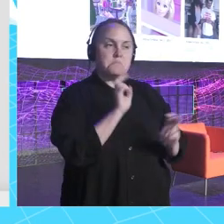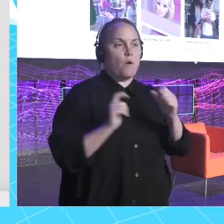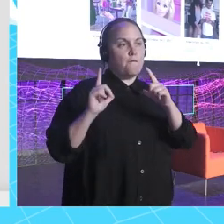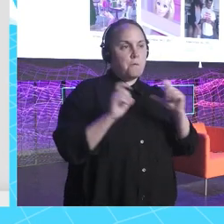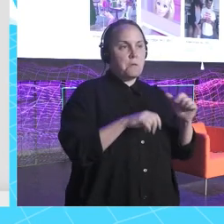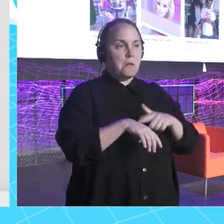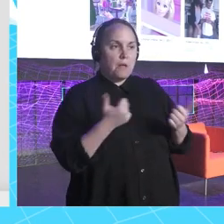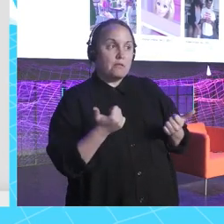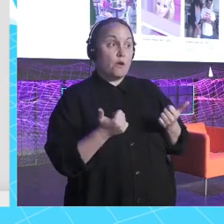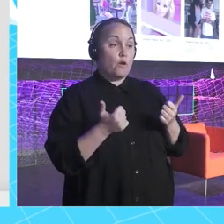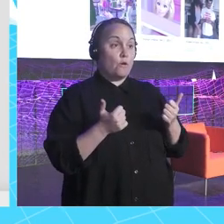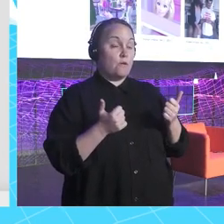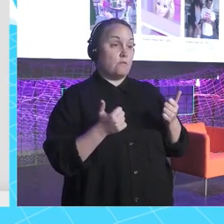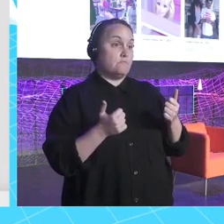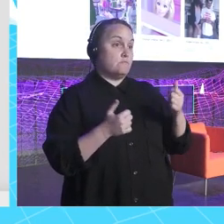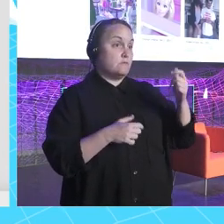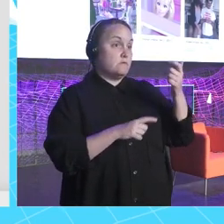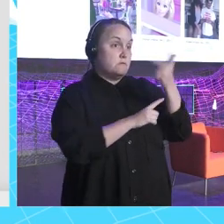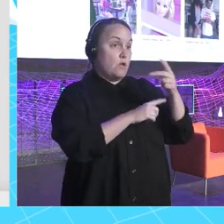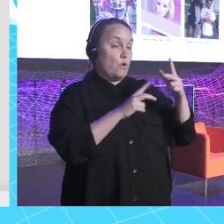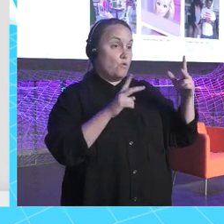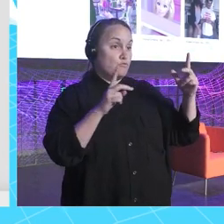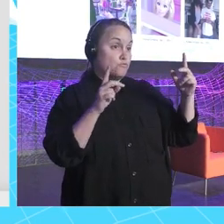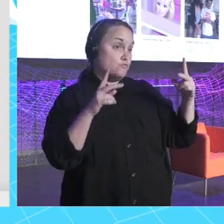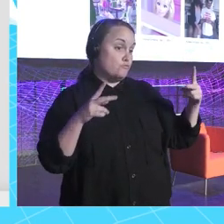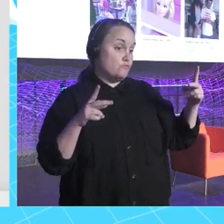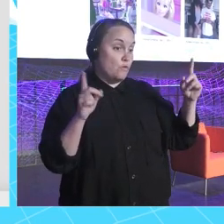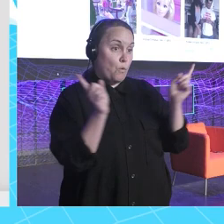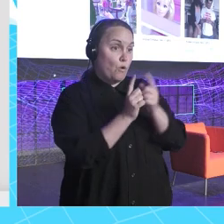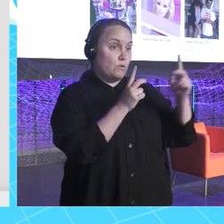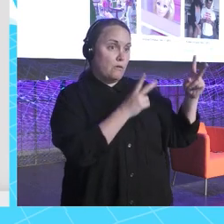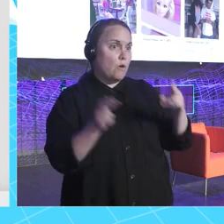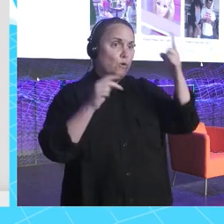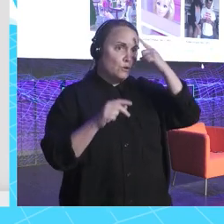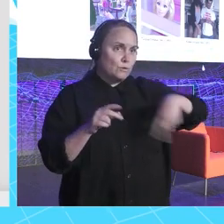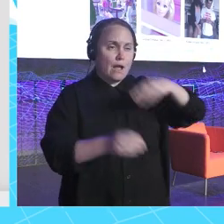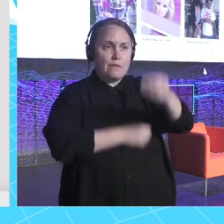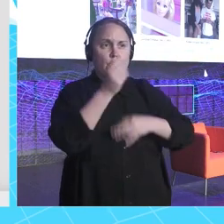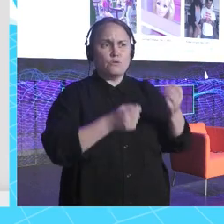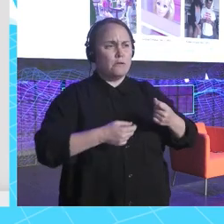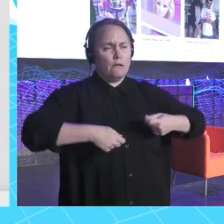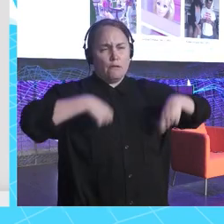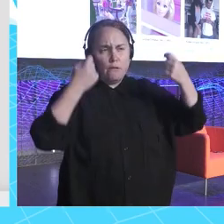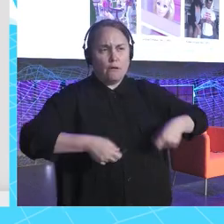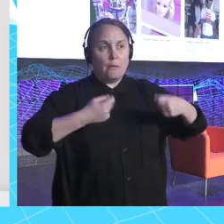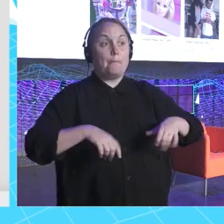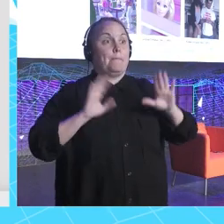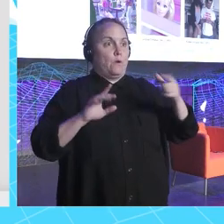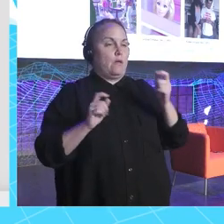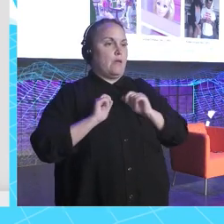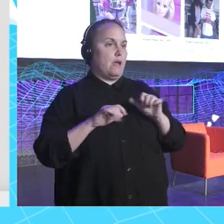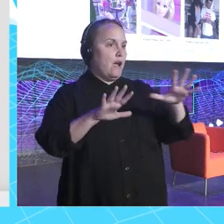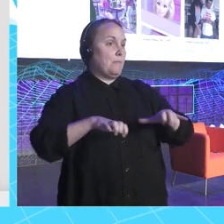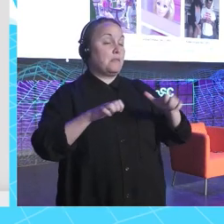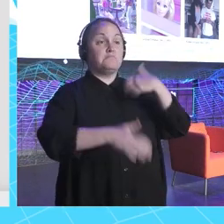fotos, mientras hago cortos con mis amigos. No sé si hacéis cortos con vuestra gente, pero eso es una turra tremenda. Pero luego sirve muchísimo para aprender. Y